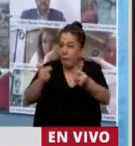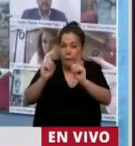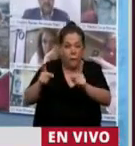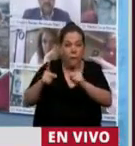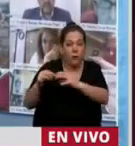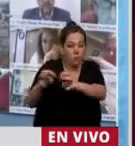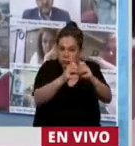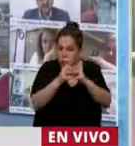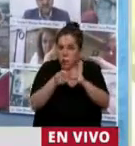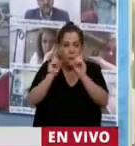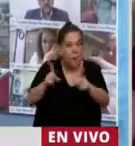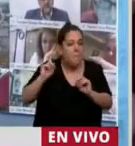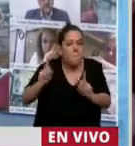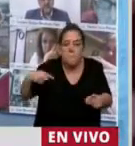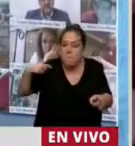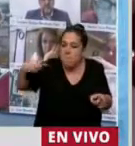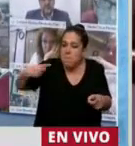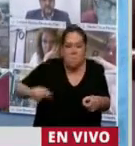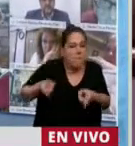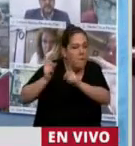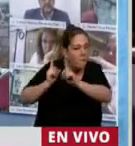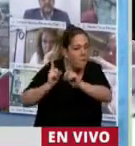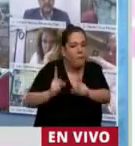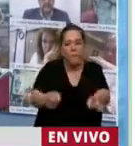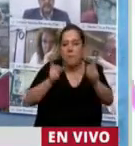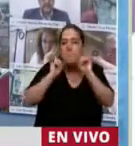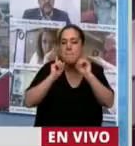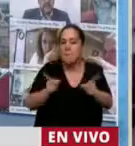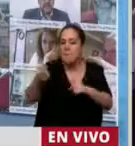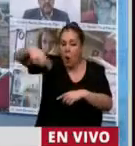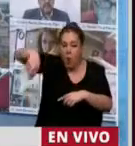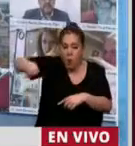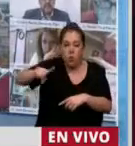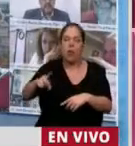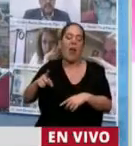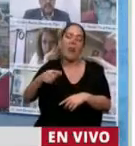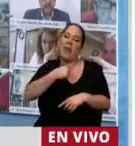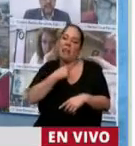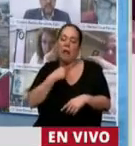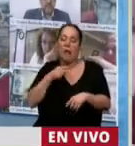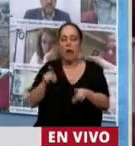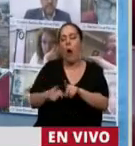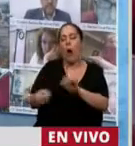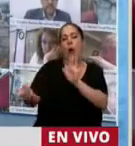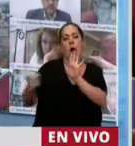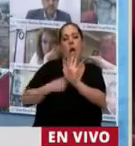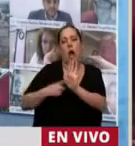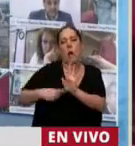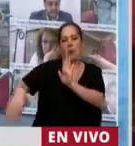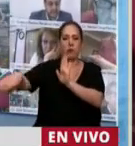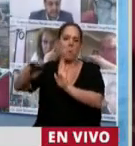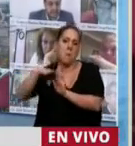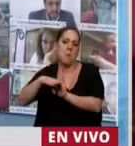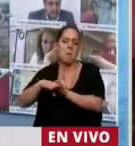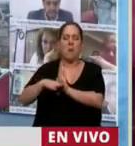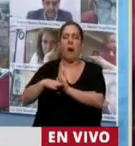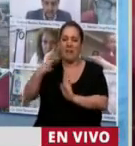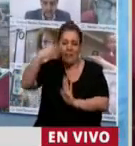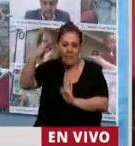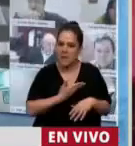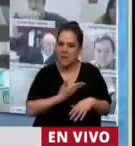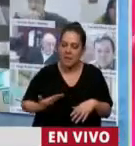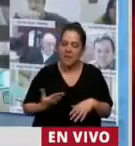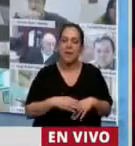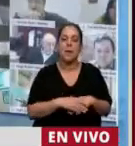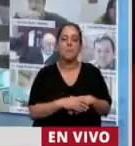eso sería para la próxima sesión, más prioritaria. Sí, y no se olvide que en 10 días, en 10,